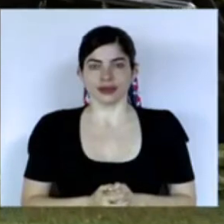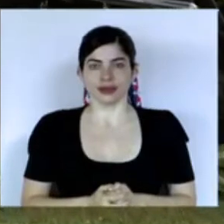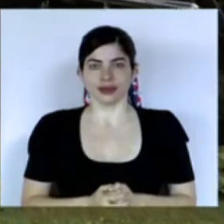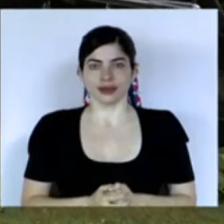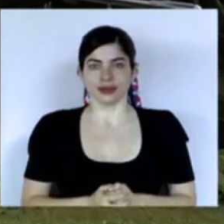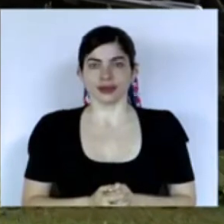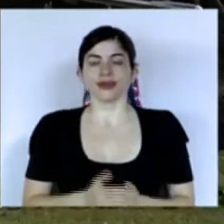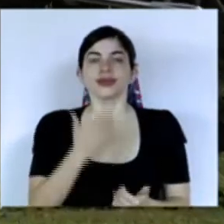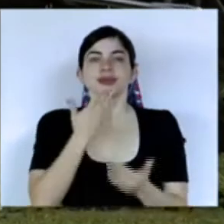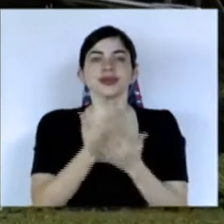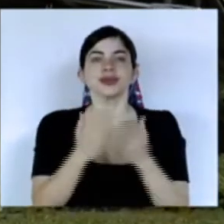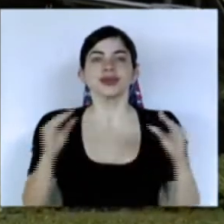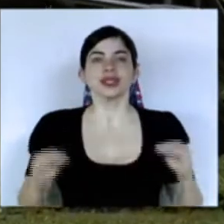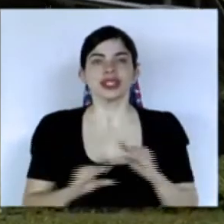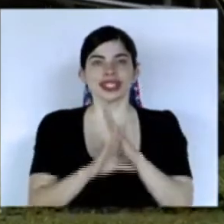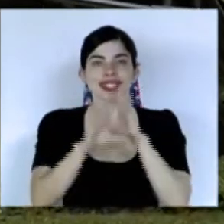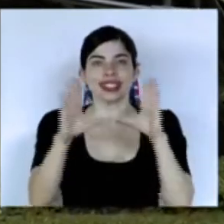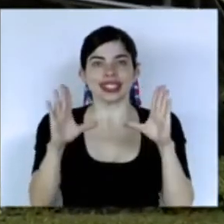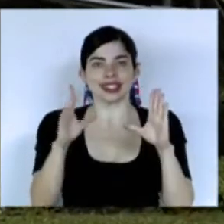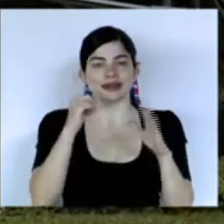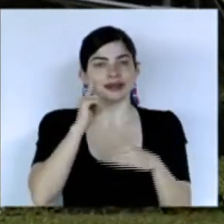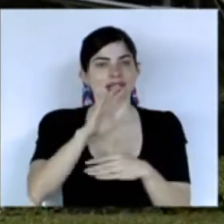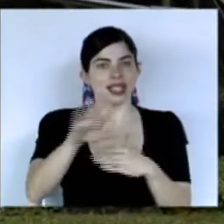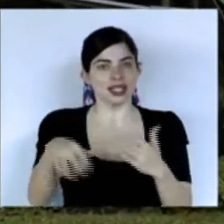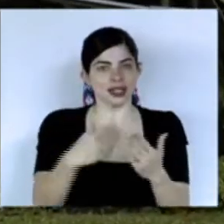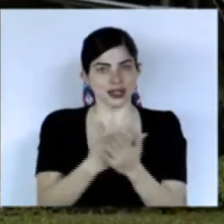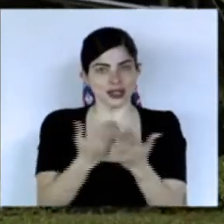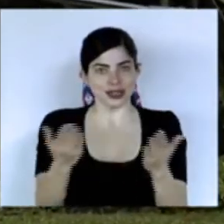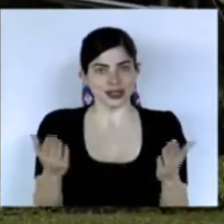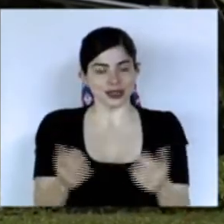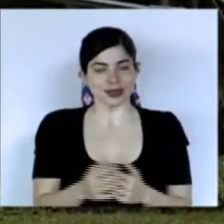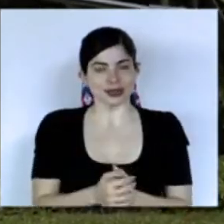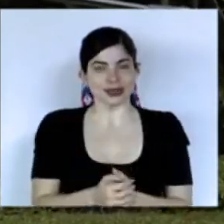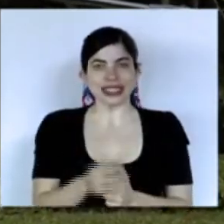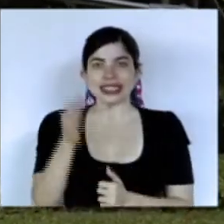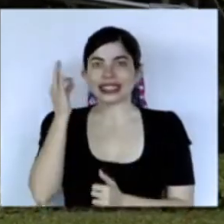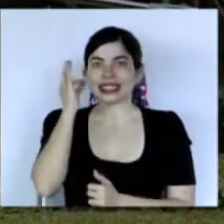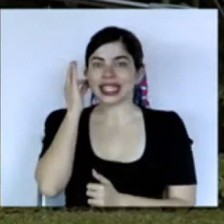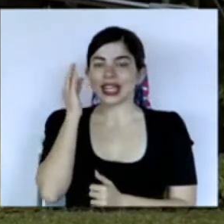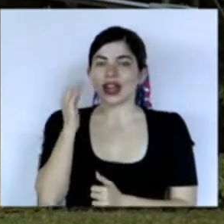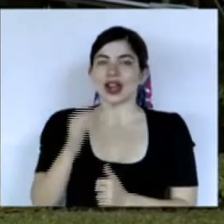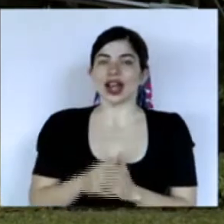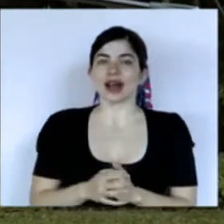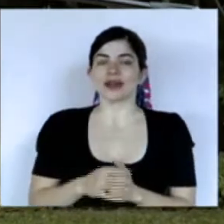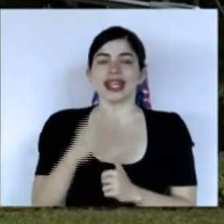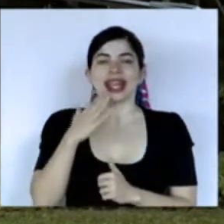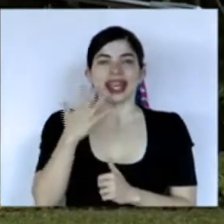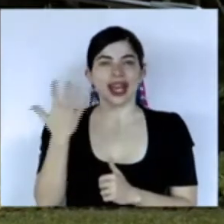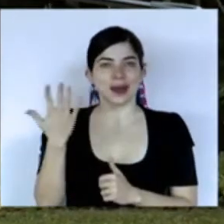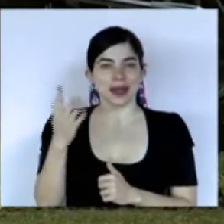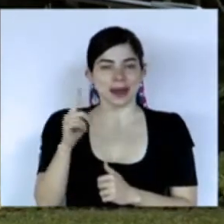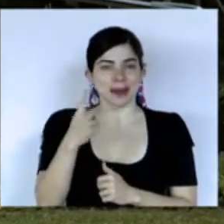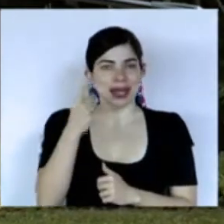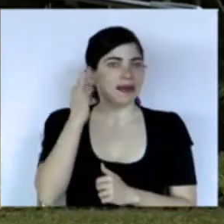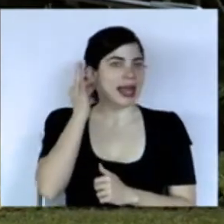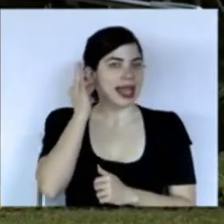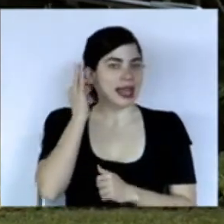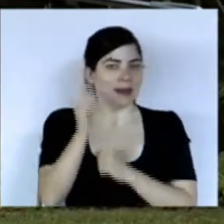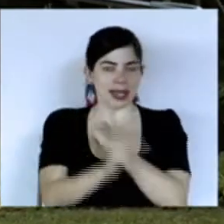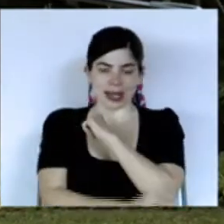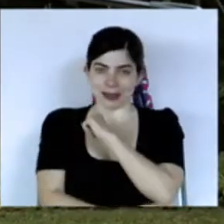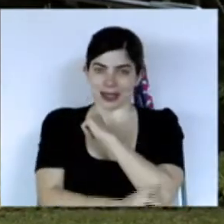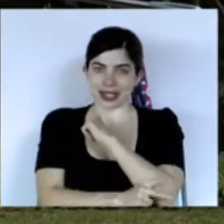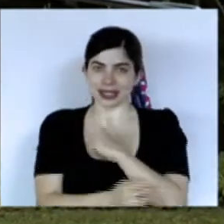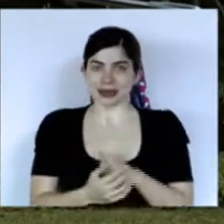muy buenos días para todas y para todos señora Claudia Dobles primera dama de la república